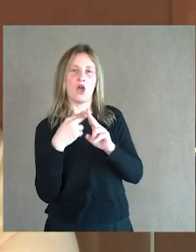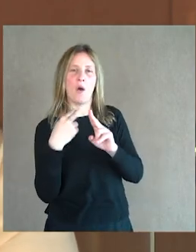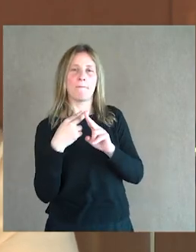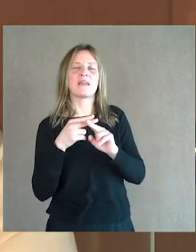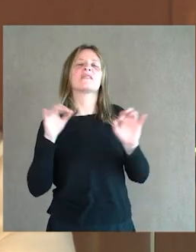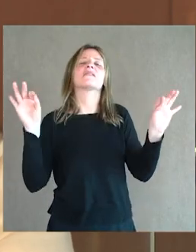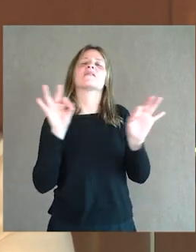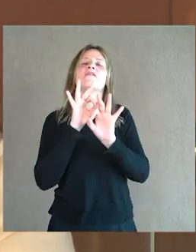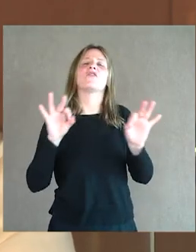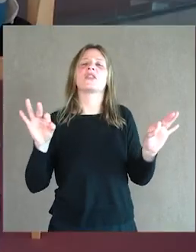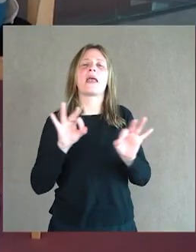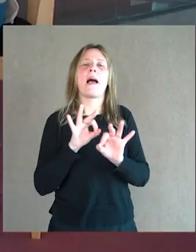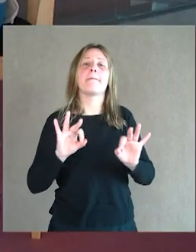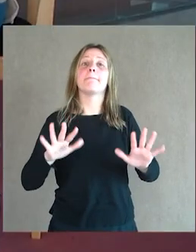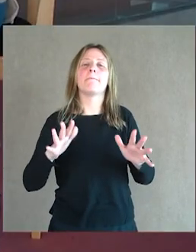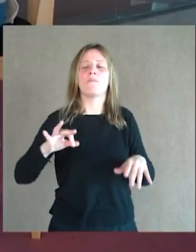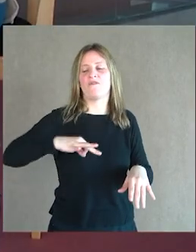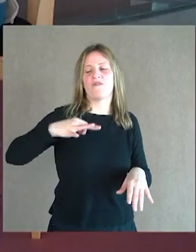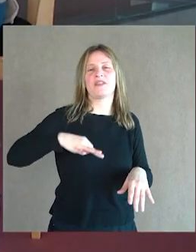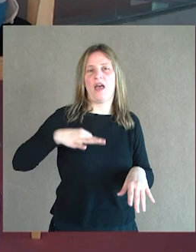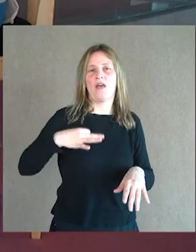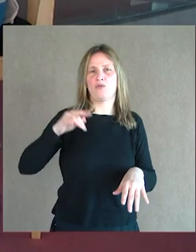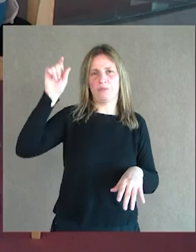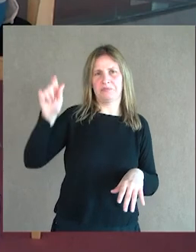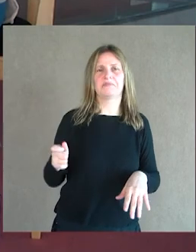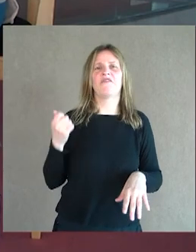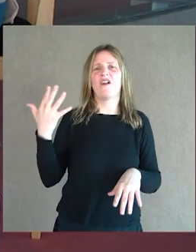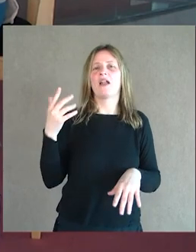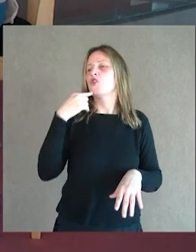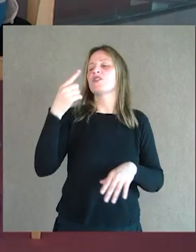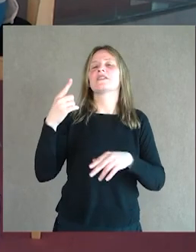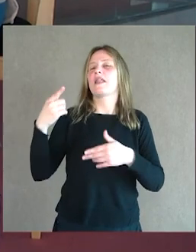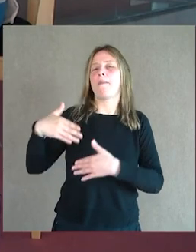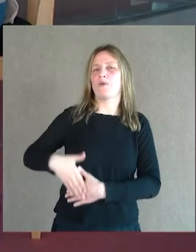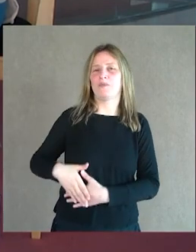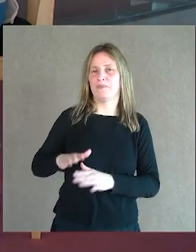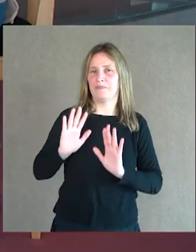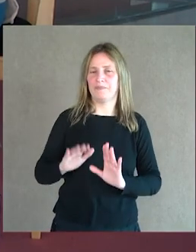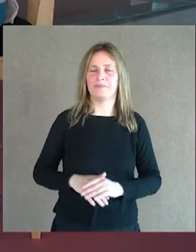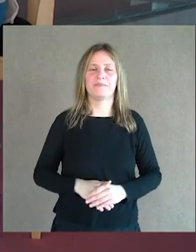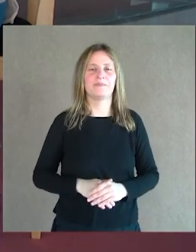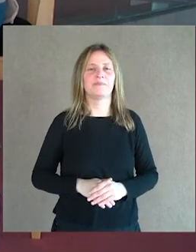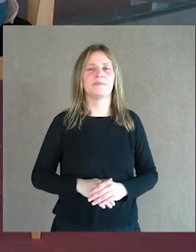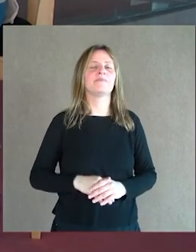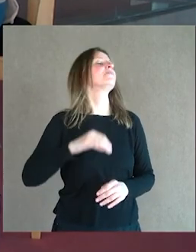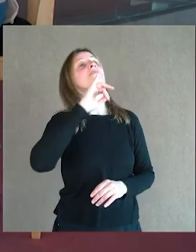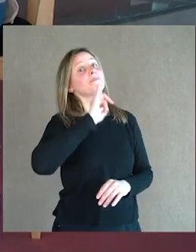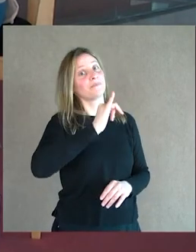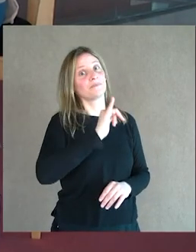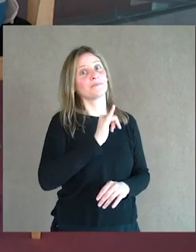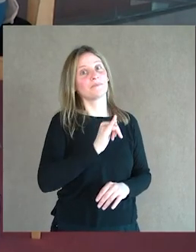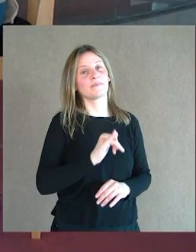es una sinfonía por la vida de un gran hombre en lugar de poner un nombre en particular, ¿no? Exacto, sí.